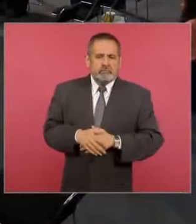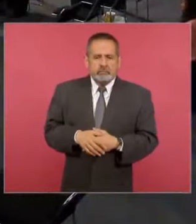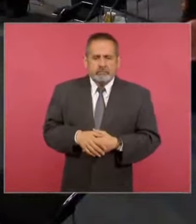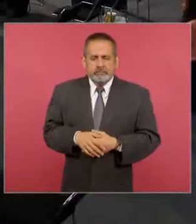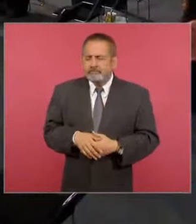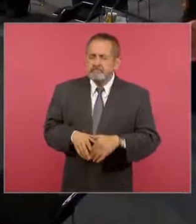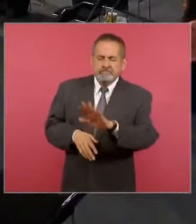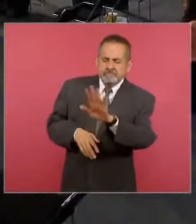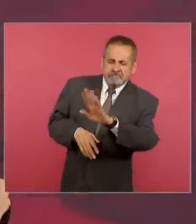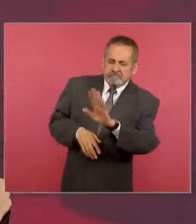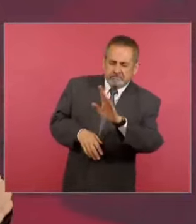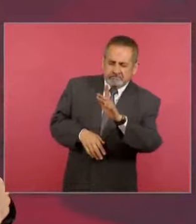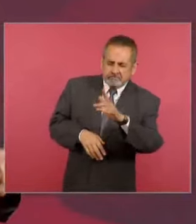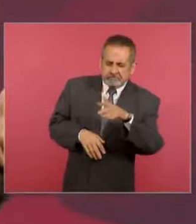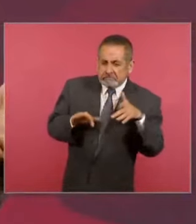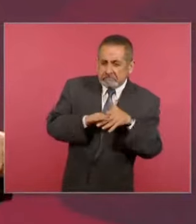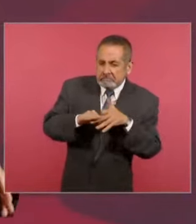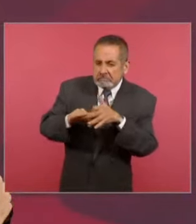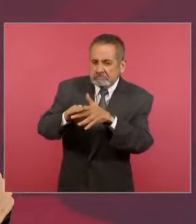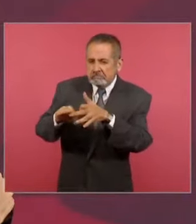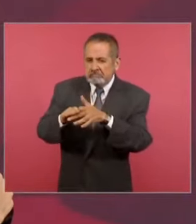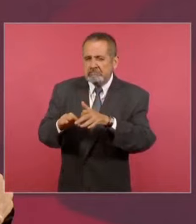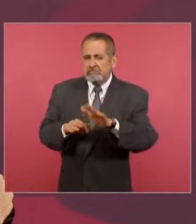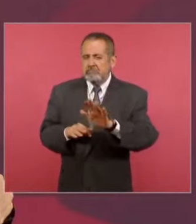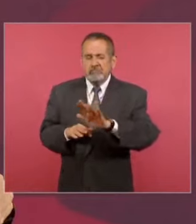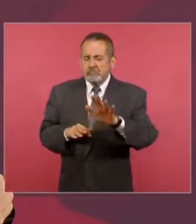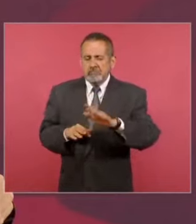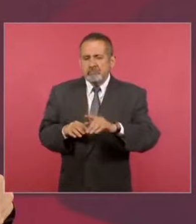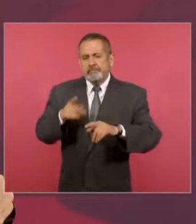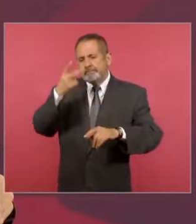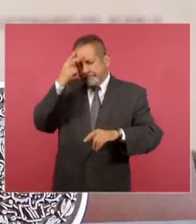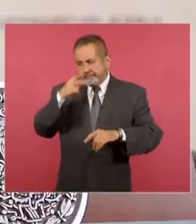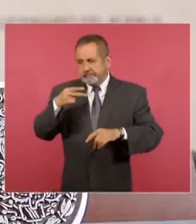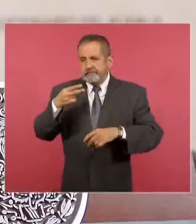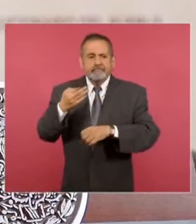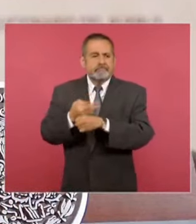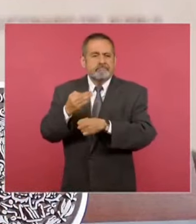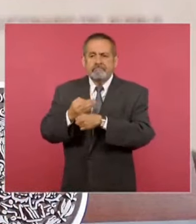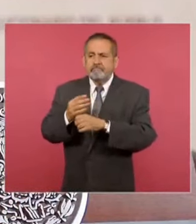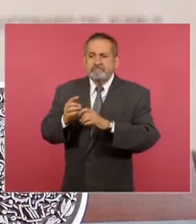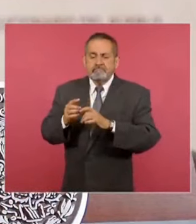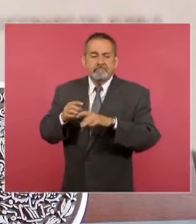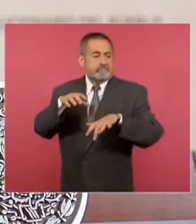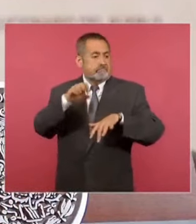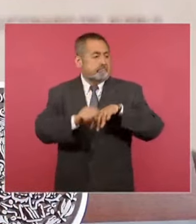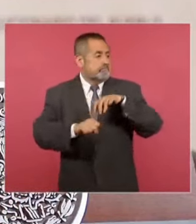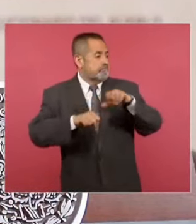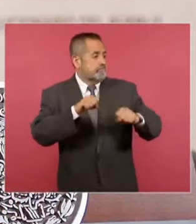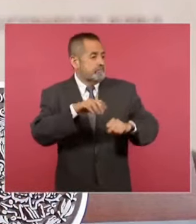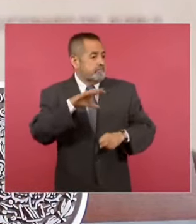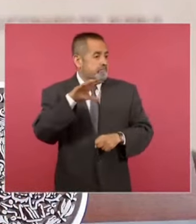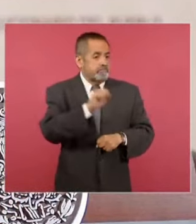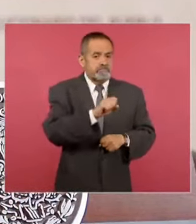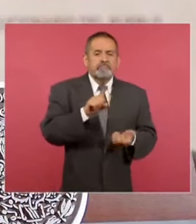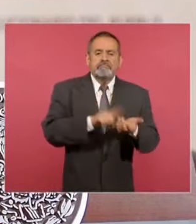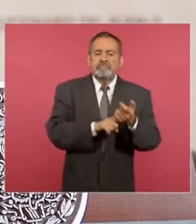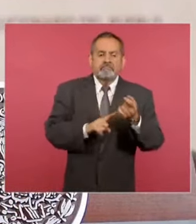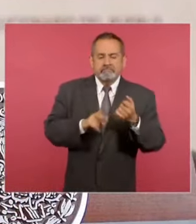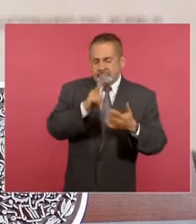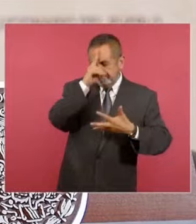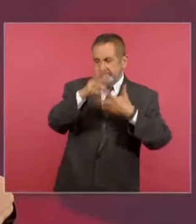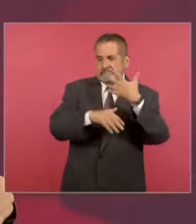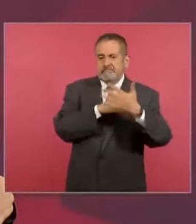tiene que ver con estas reacciones, porque se viene avanzando en materia de aseguramientos, de detenciones,